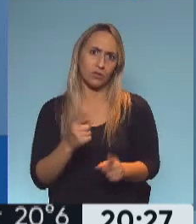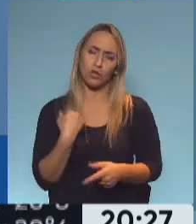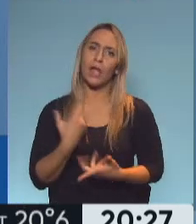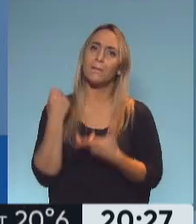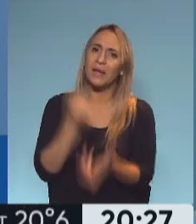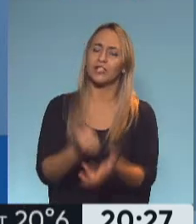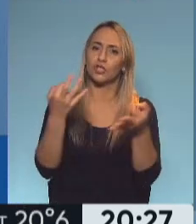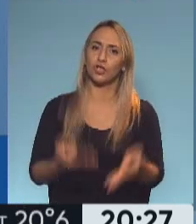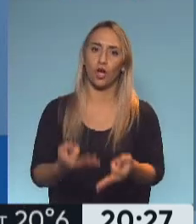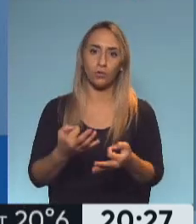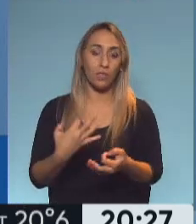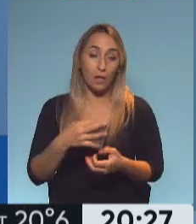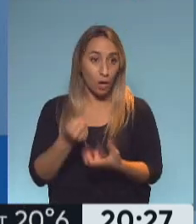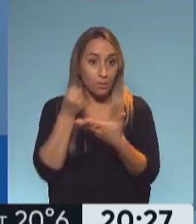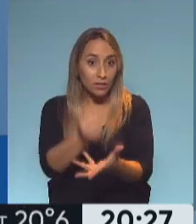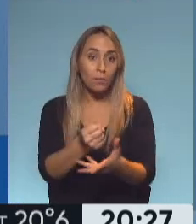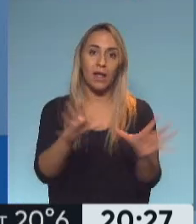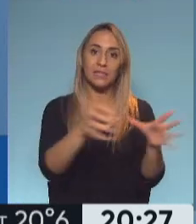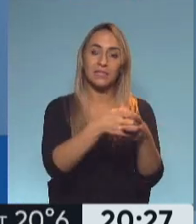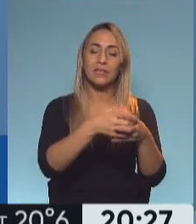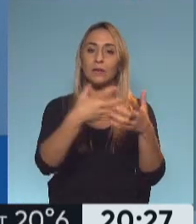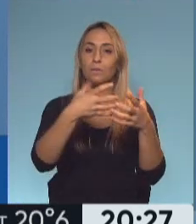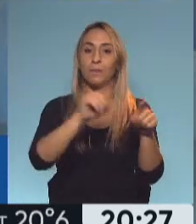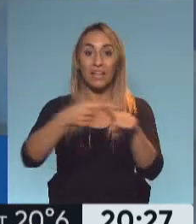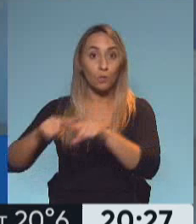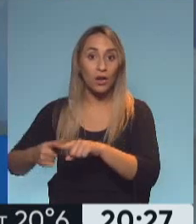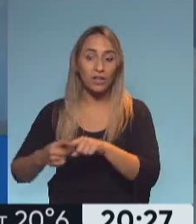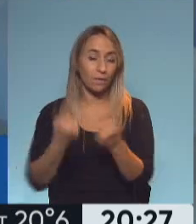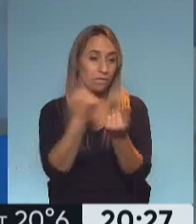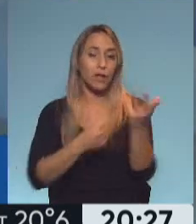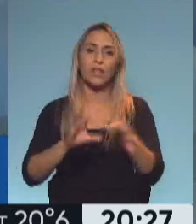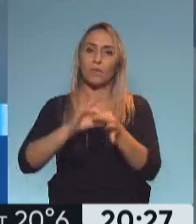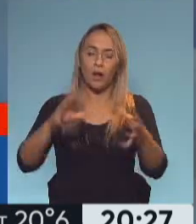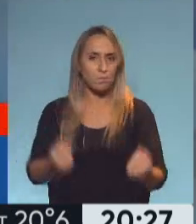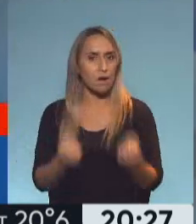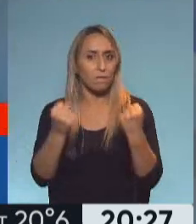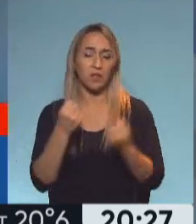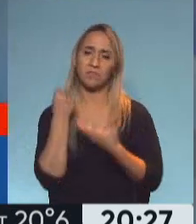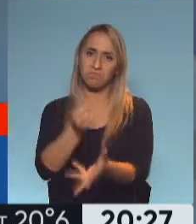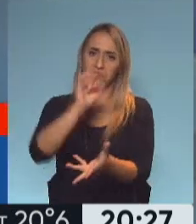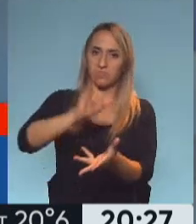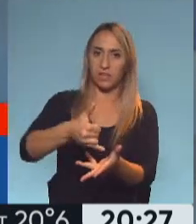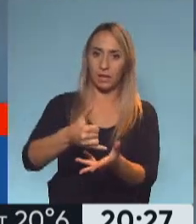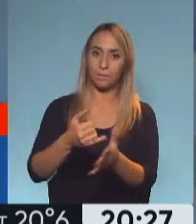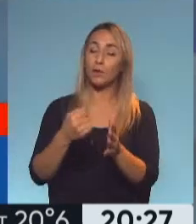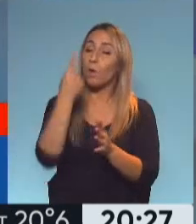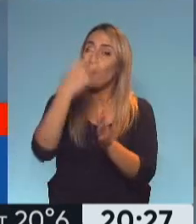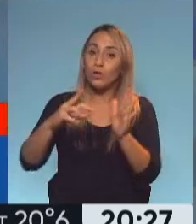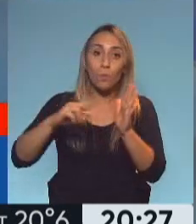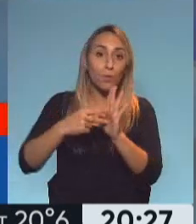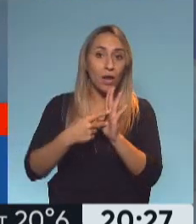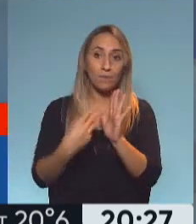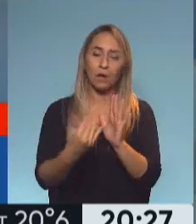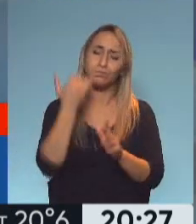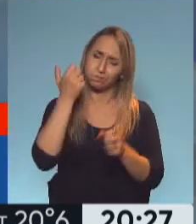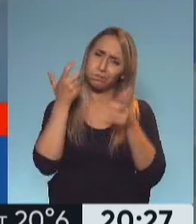para fortalecer el sistema de partidos y la democracia. No es un problema para nosotros. Nuestro único problema, lo dijimos desde un primer